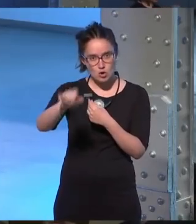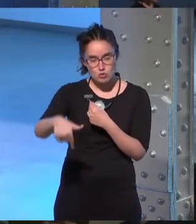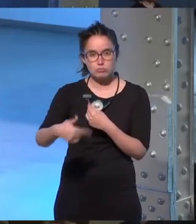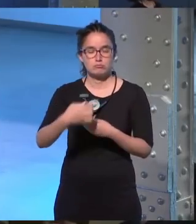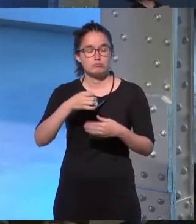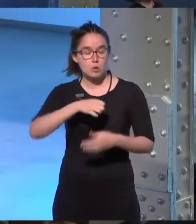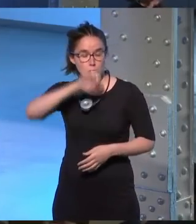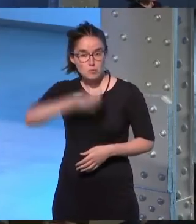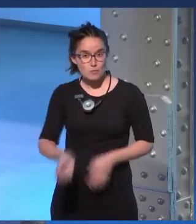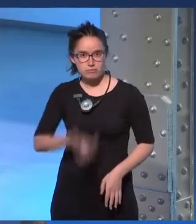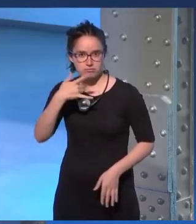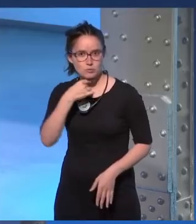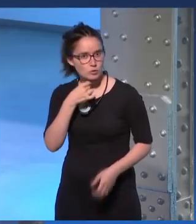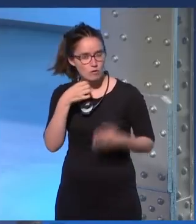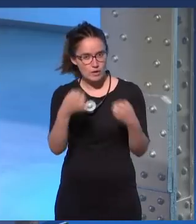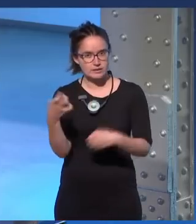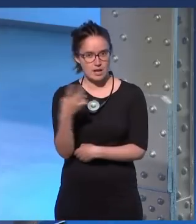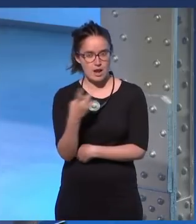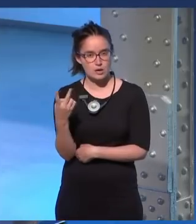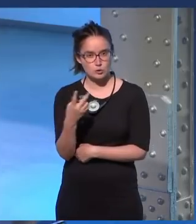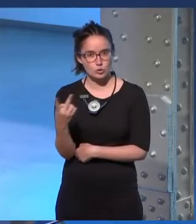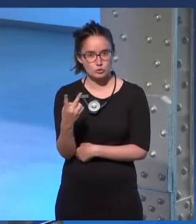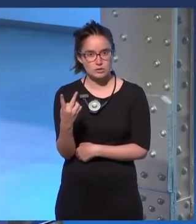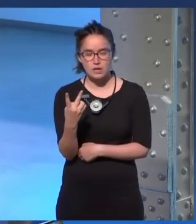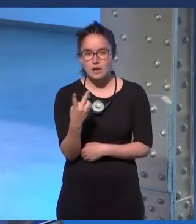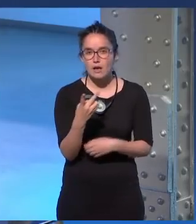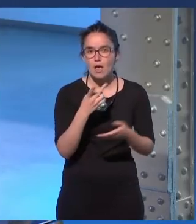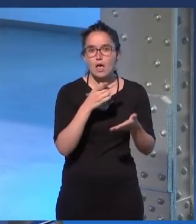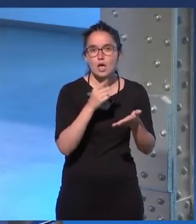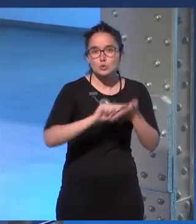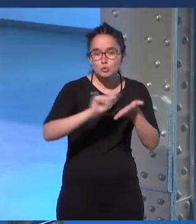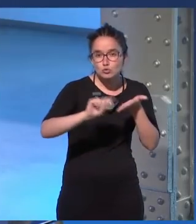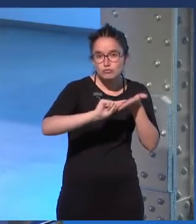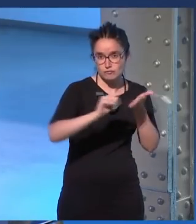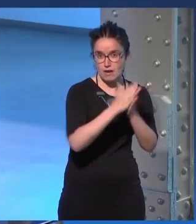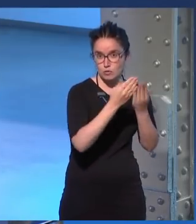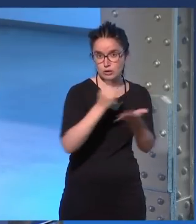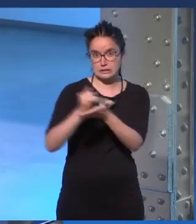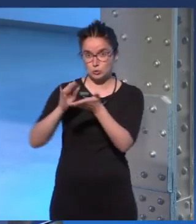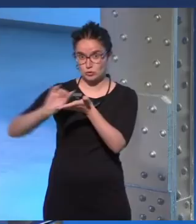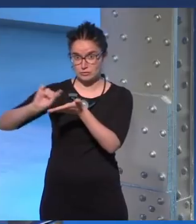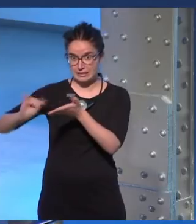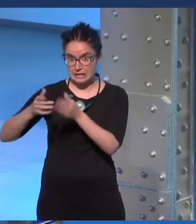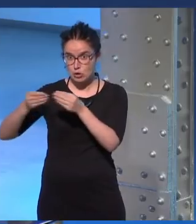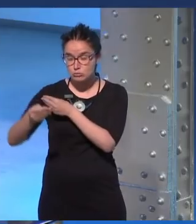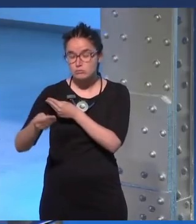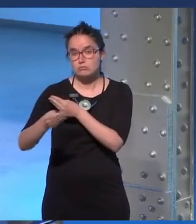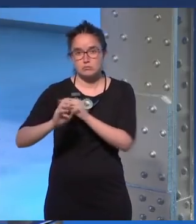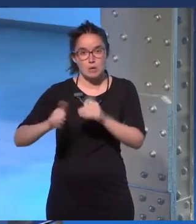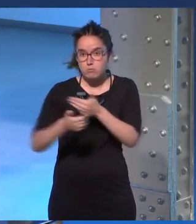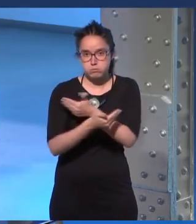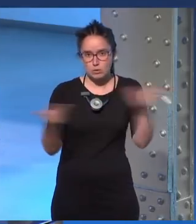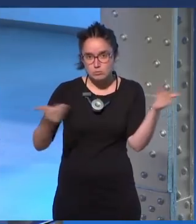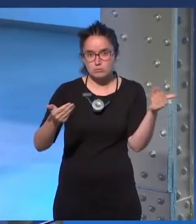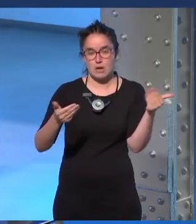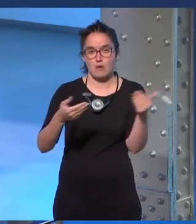Somos muy fans las dos, tanto de sus ensayos como de sus novelas. Y bueno, de dar el pistoletazo